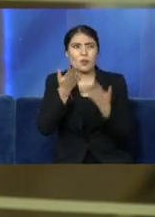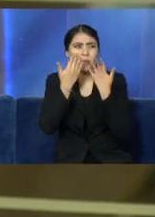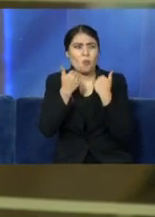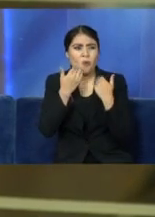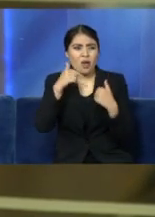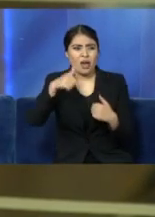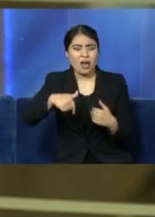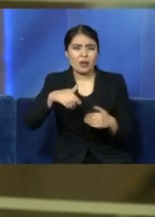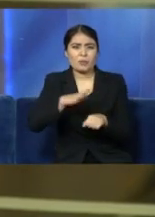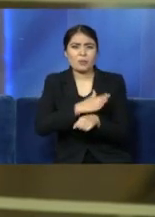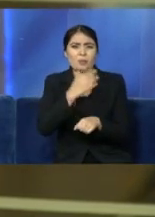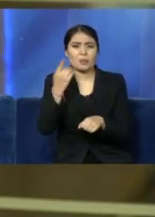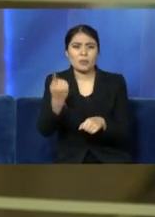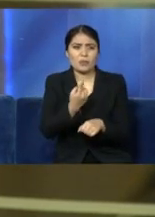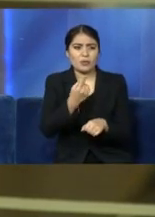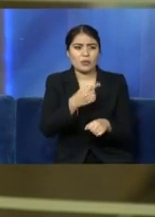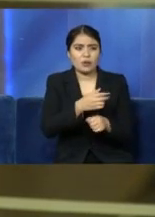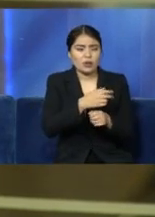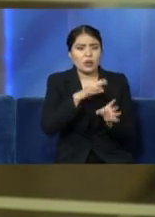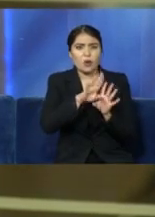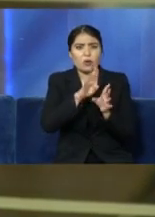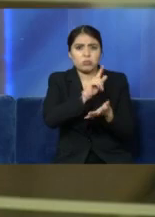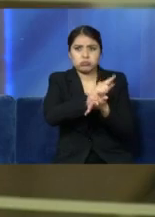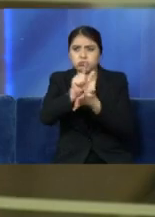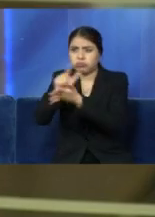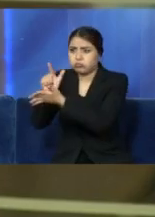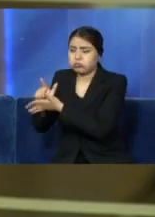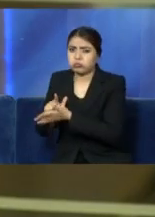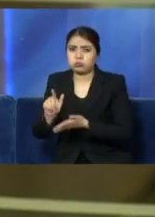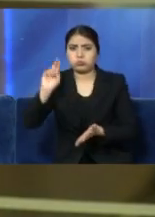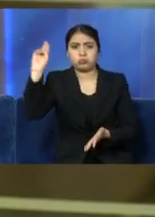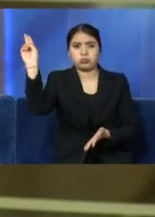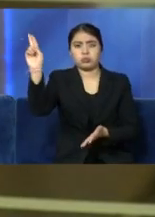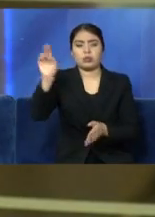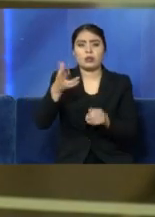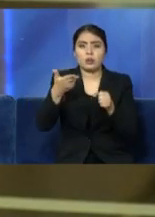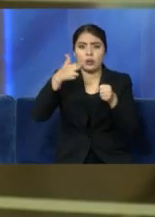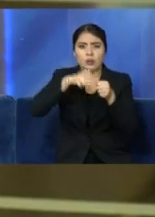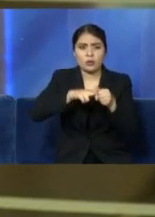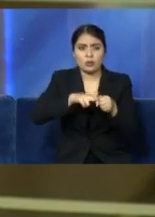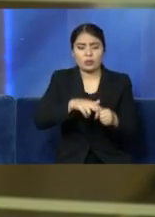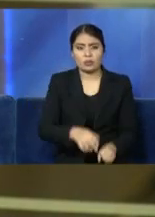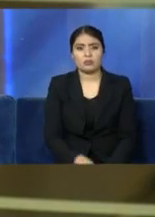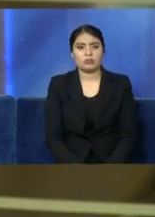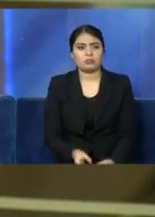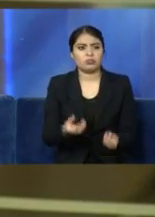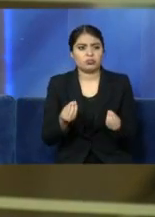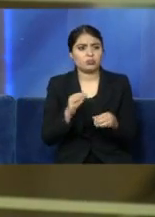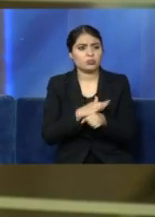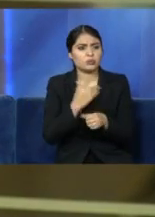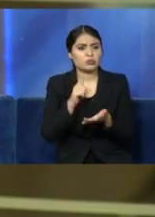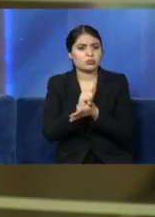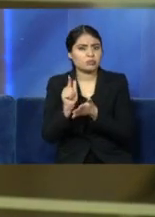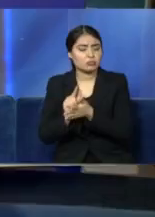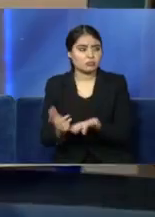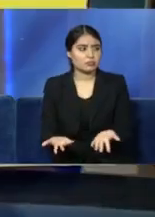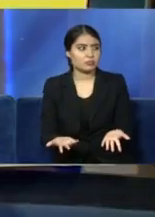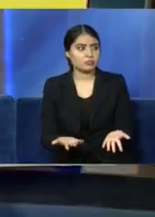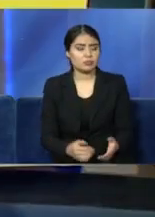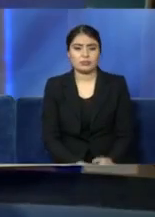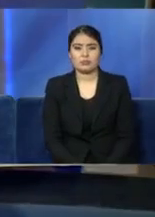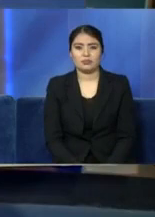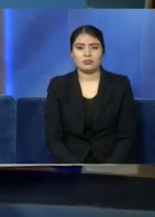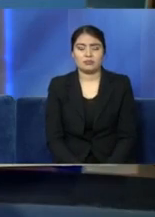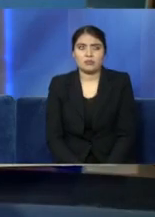¿por qué están fumigando aquí, al lado del Hospital Universitario, por más de cinco ocasiones en la zona centro? De hecho, no, no. La